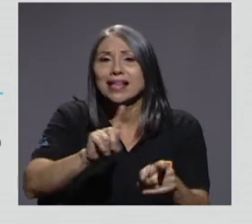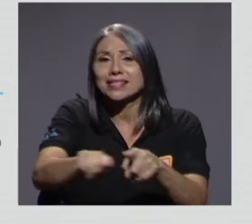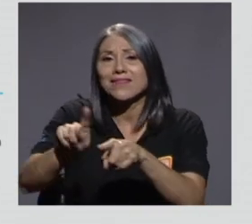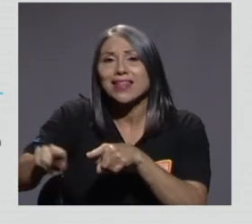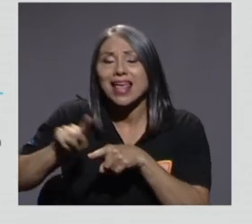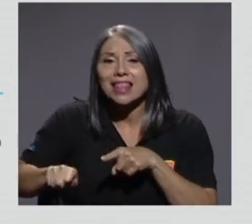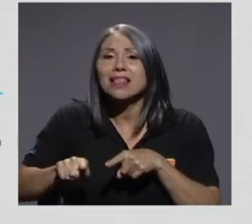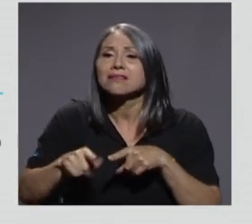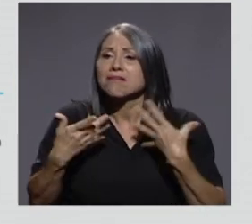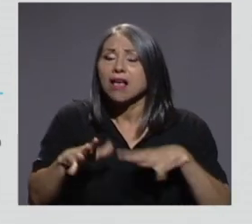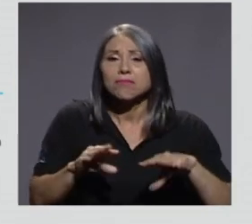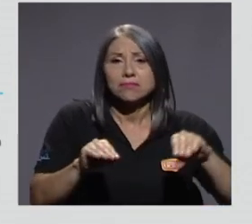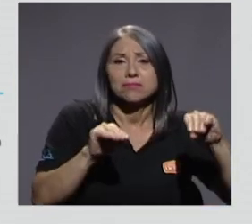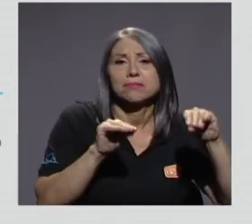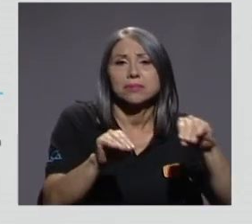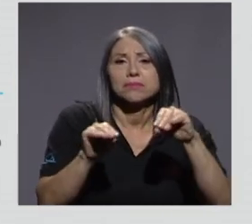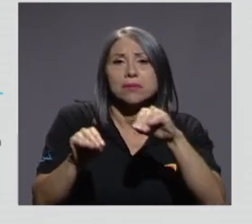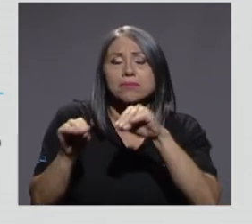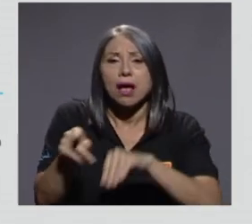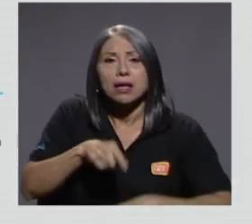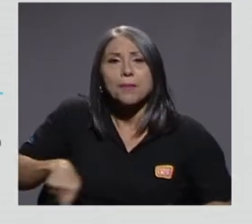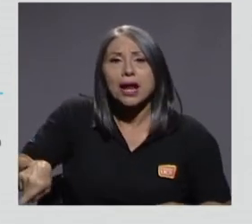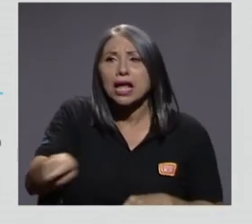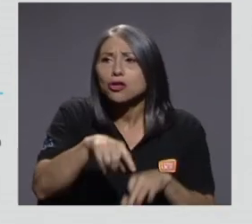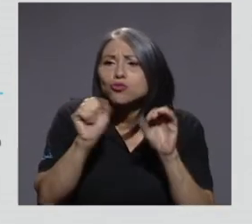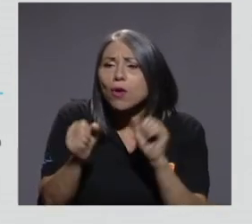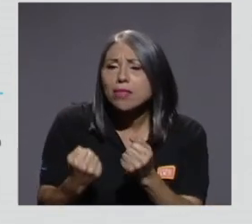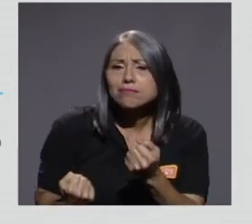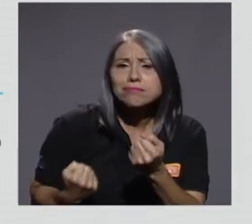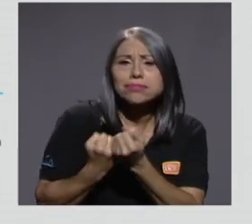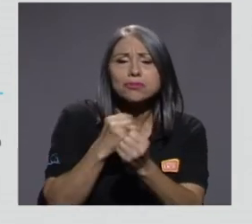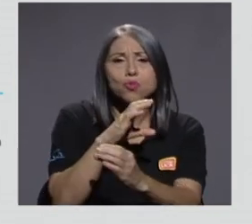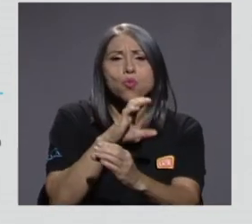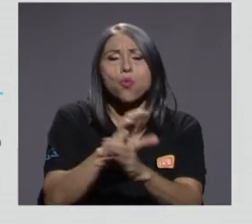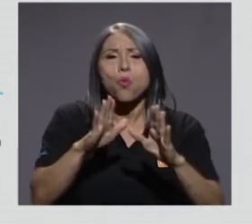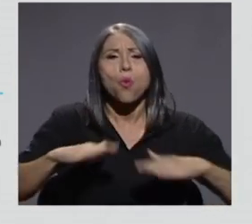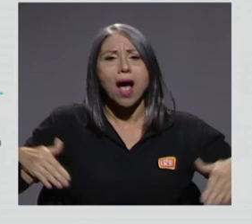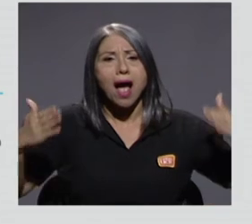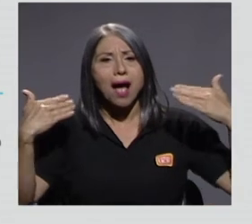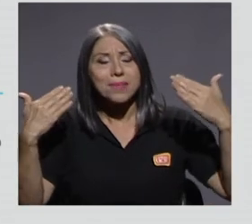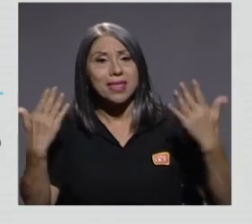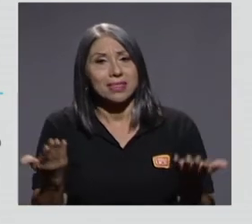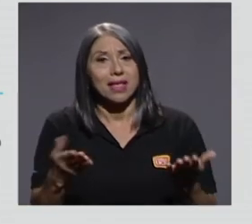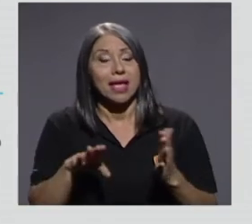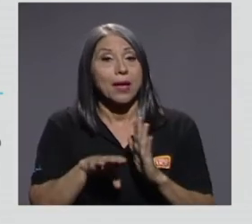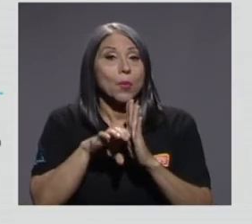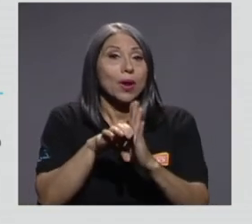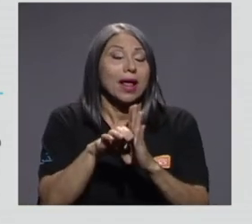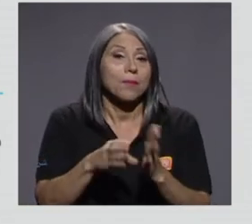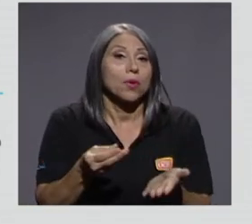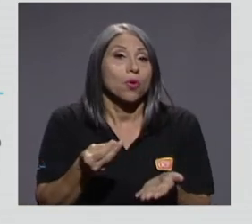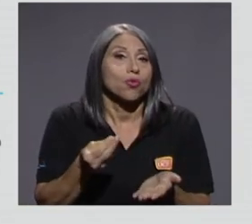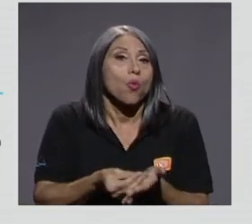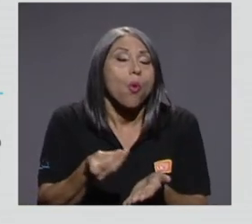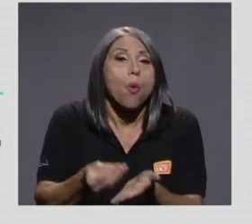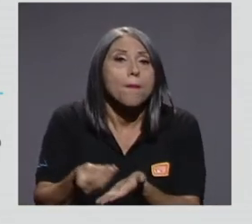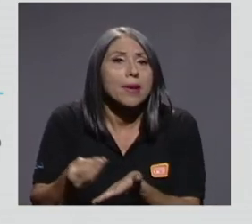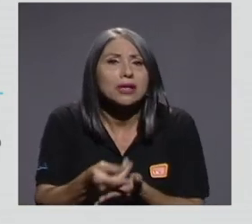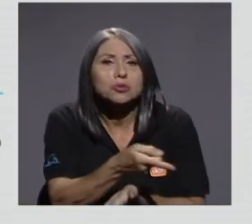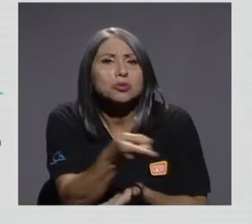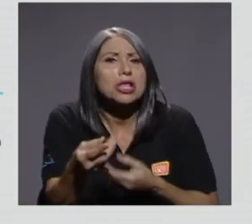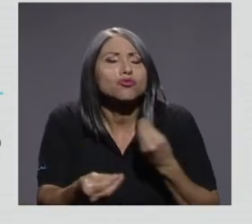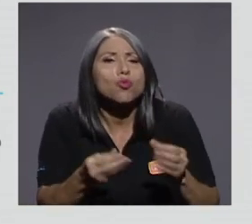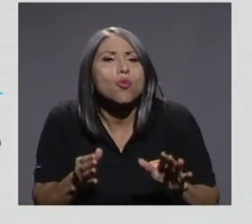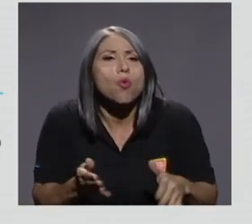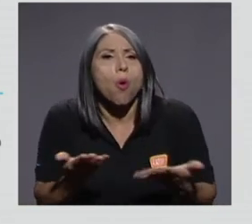adoptar medidas amigables con el ambiente, como lo que tiene que ver con las compras, a sensibilizarles con